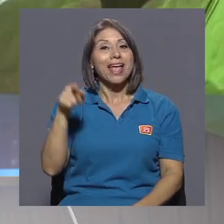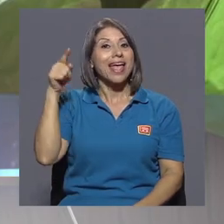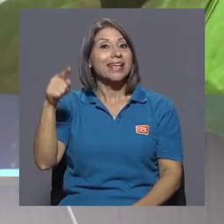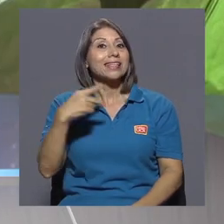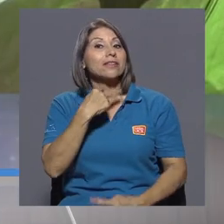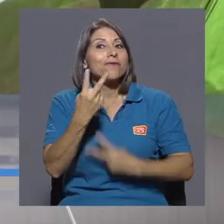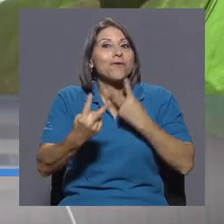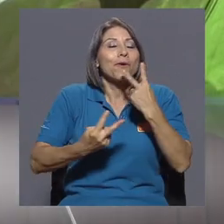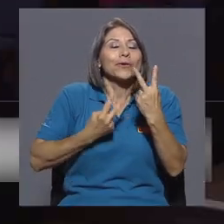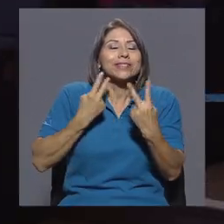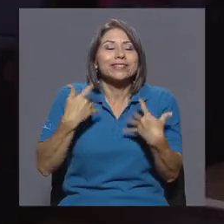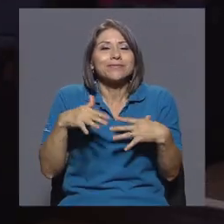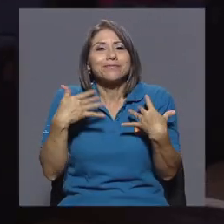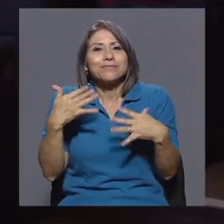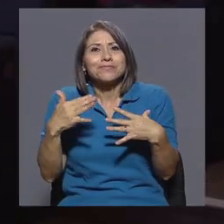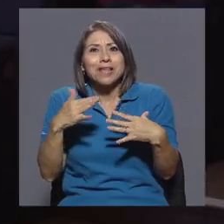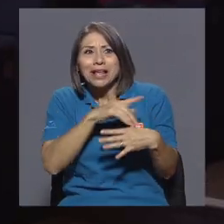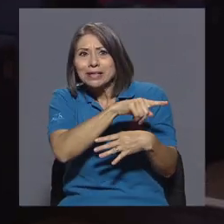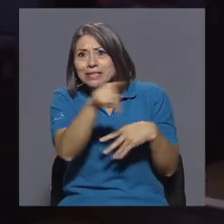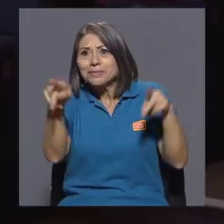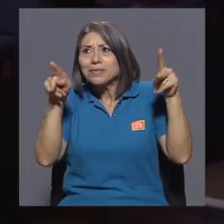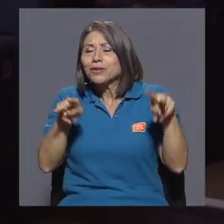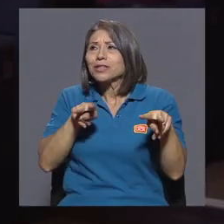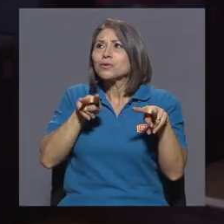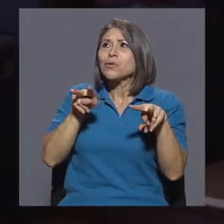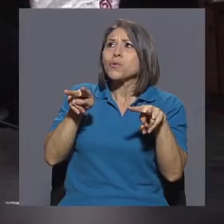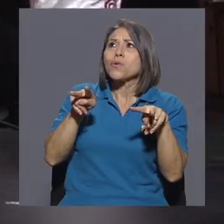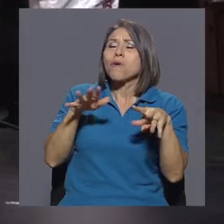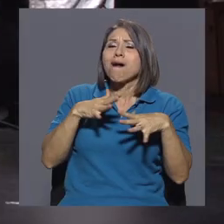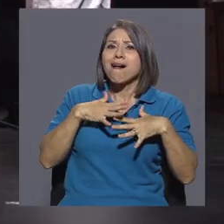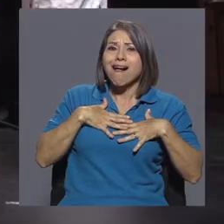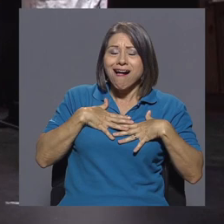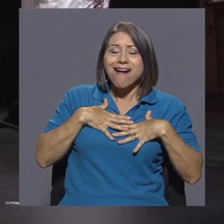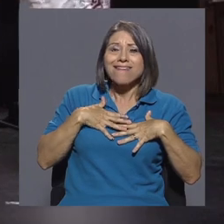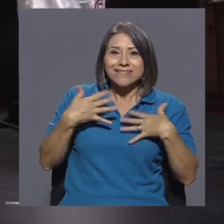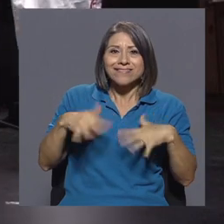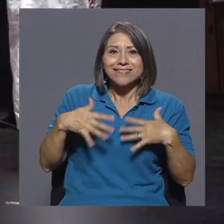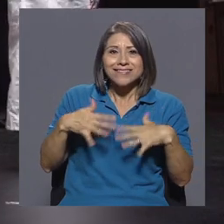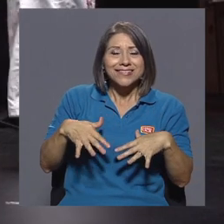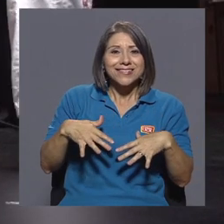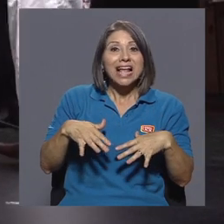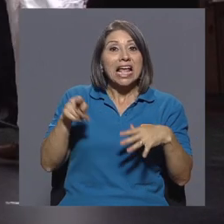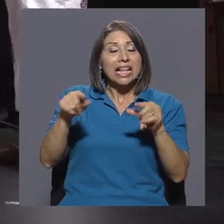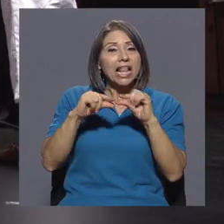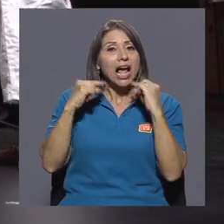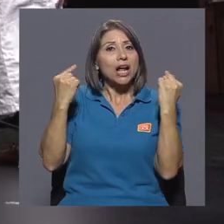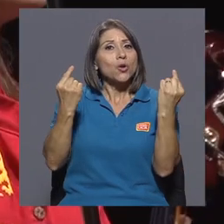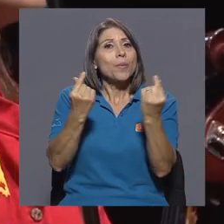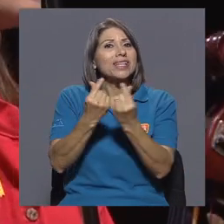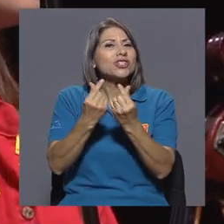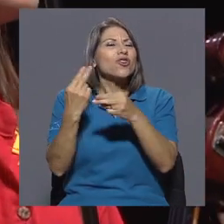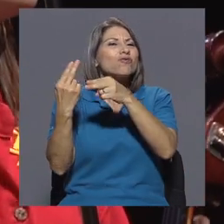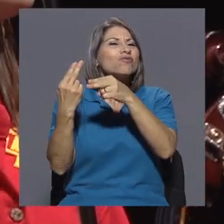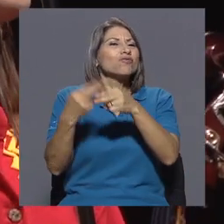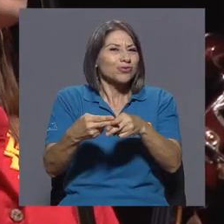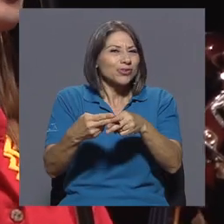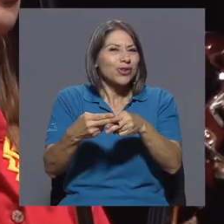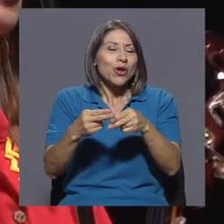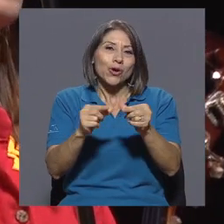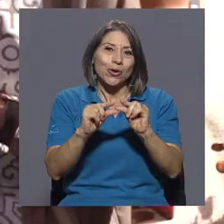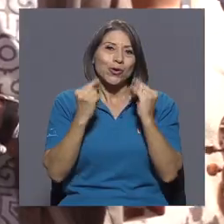voces tenían a todos los espectadores fascinados. La agrupación es conocida como Grupo